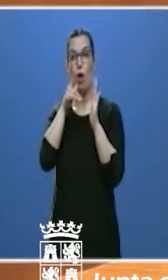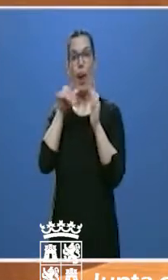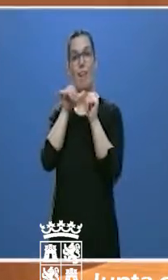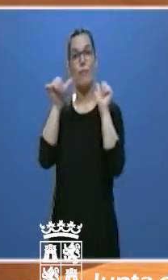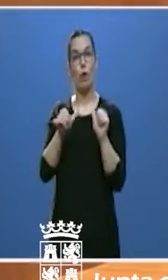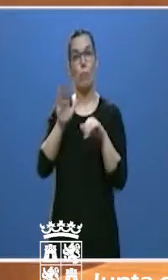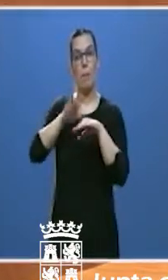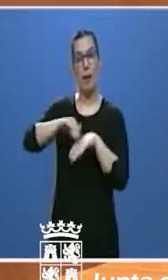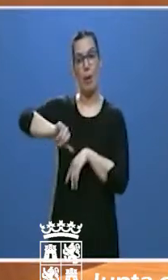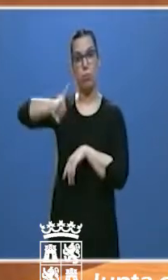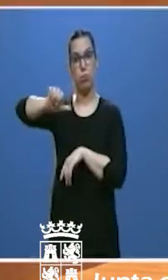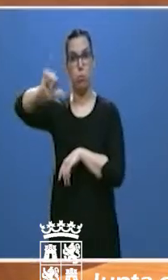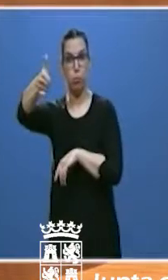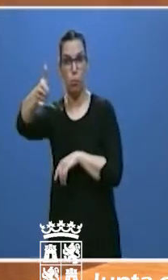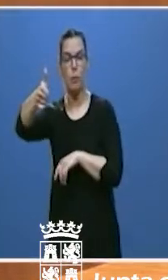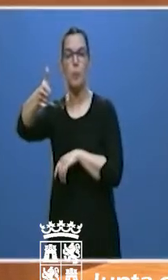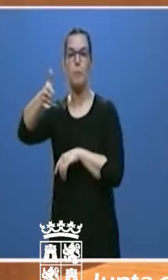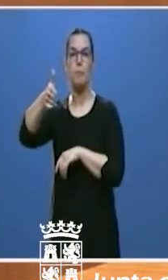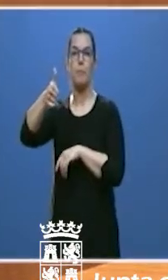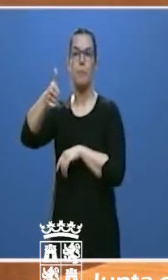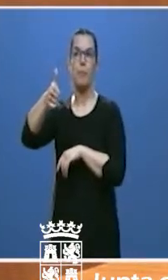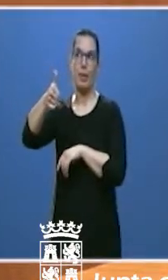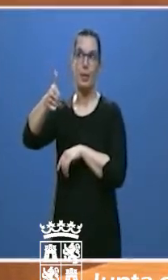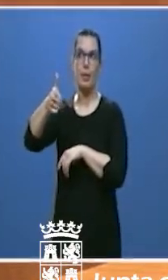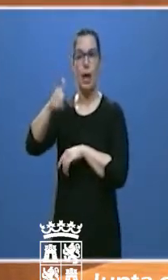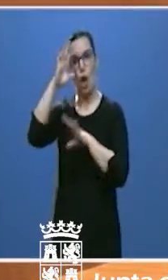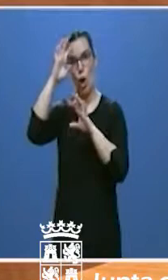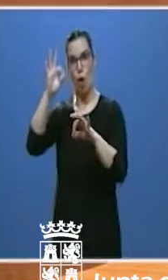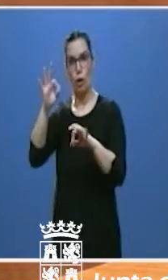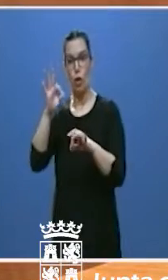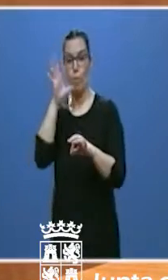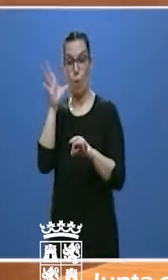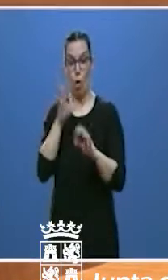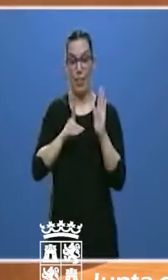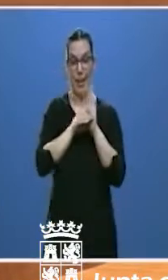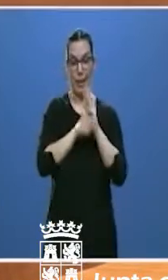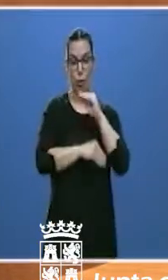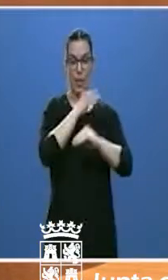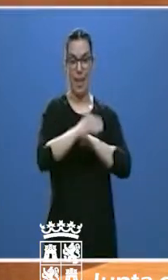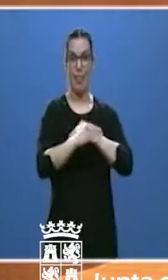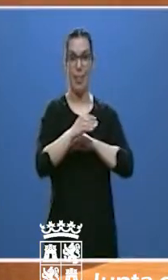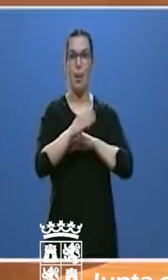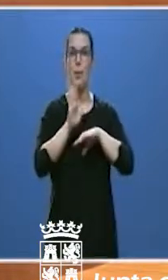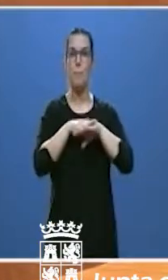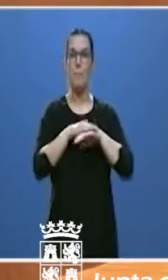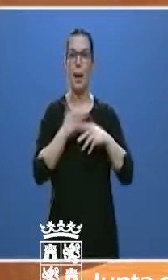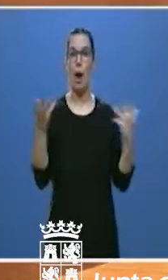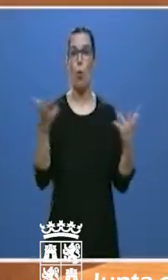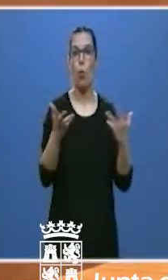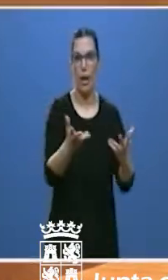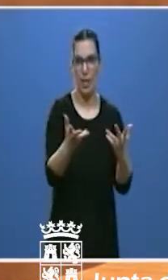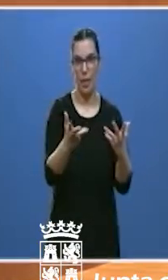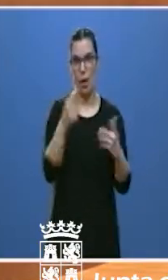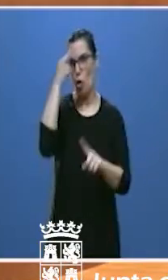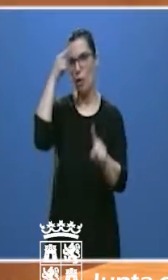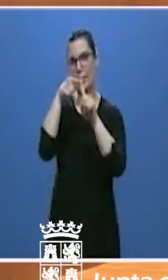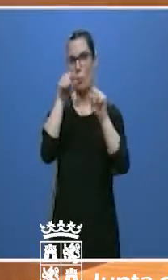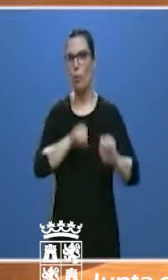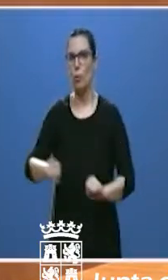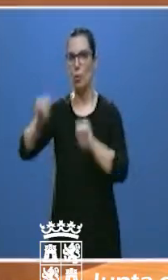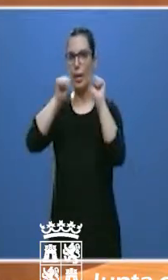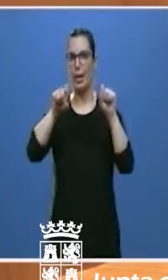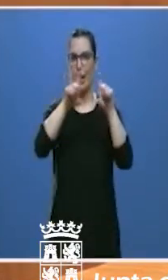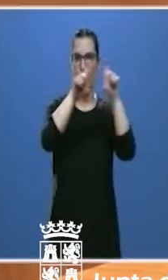por ser medidas de naturaleza extraordinaria y de urgente necesidad para proteger a las empresas, a los